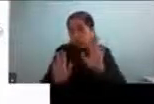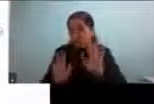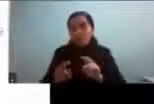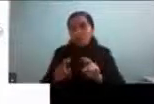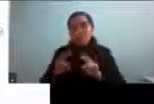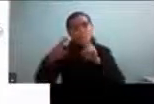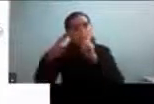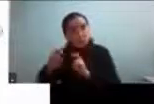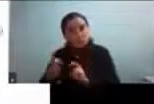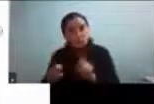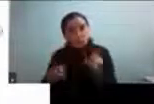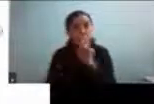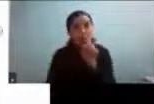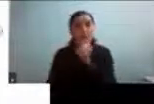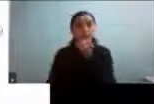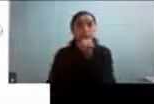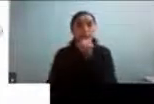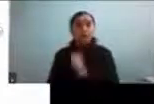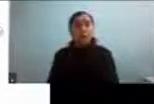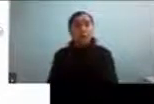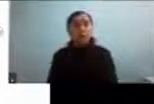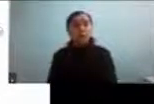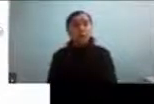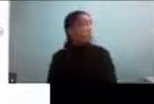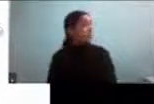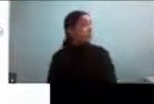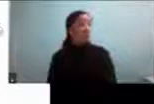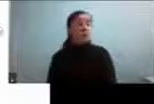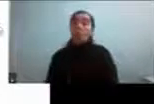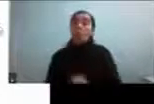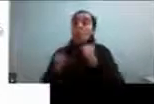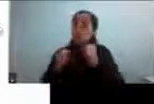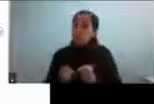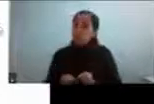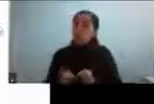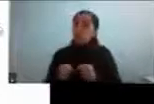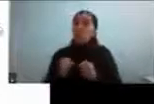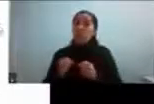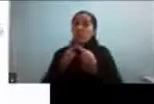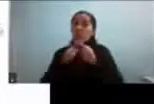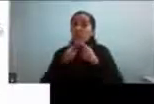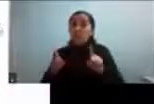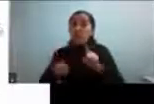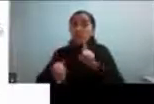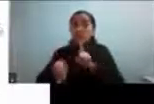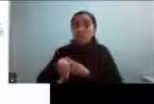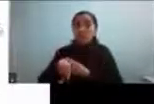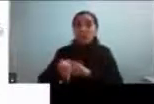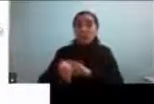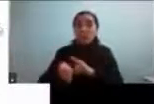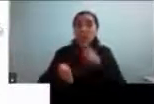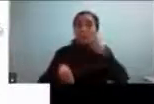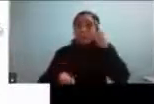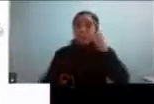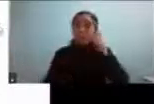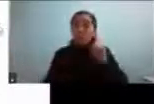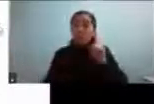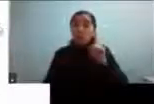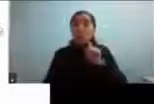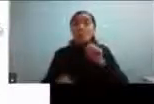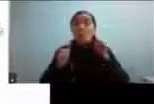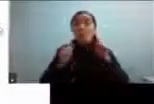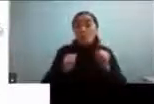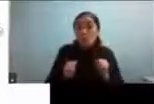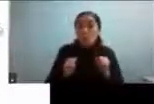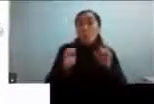eso no es así podemos tener una divergencia en la temporalidad y tal vez eso puede estar más presente en población autista que